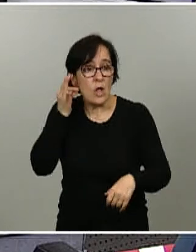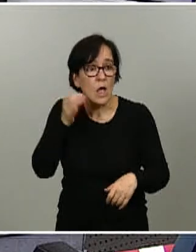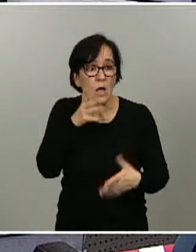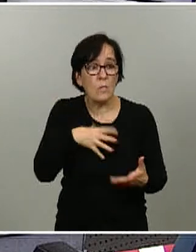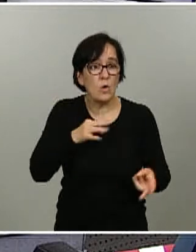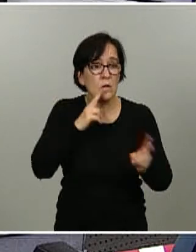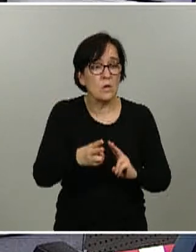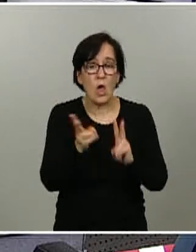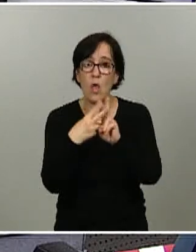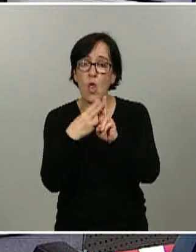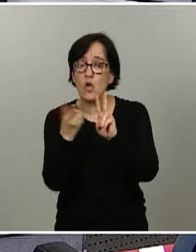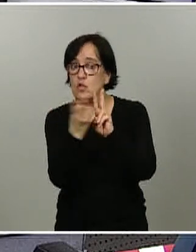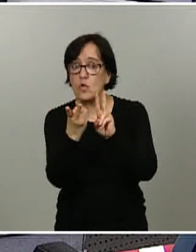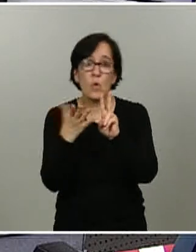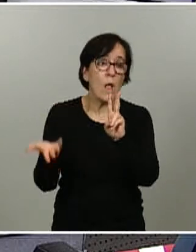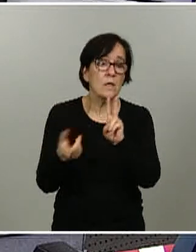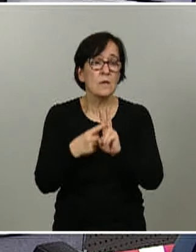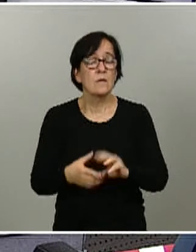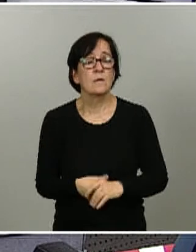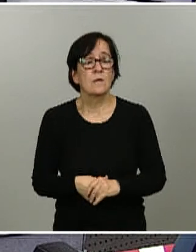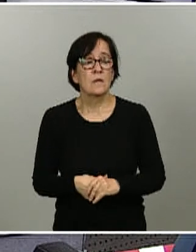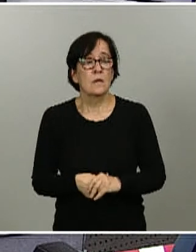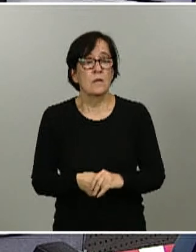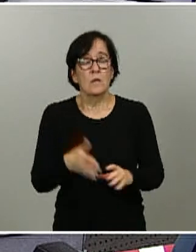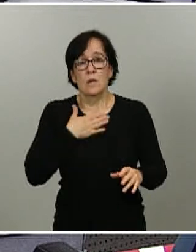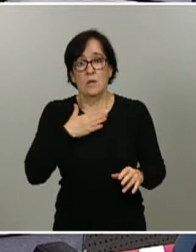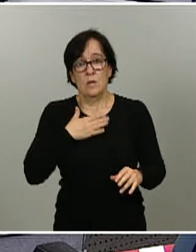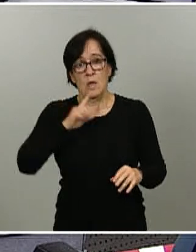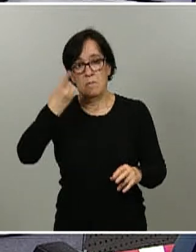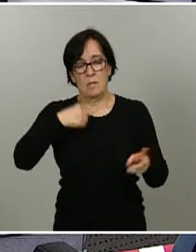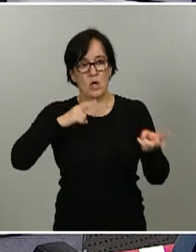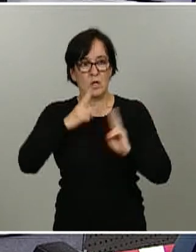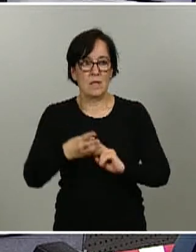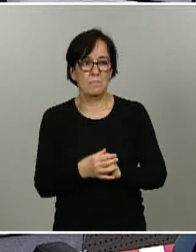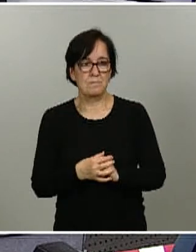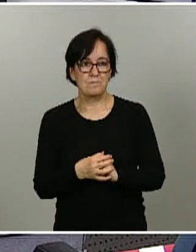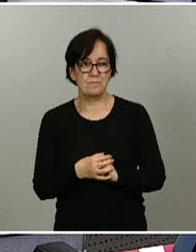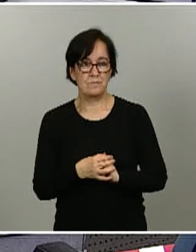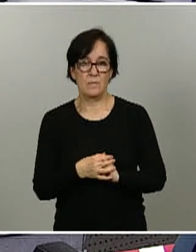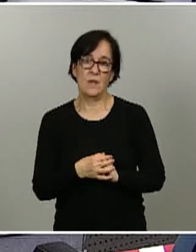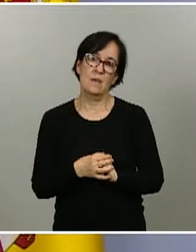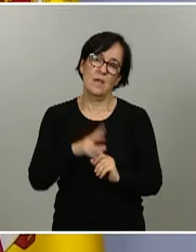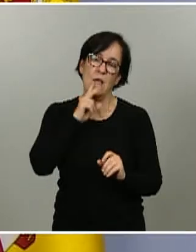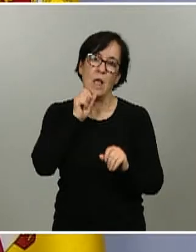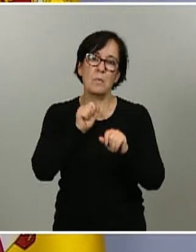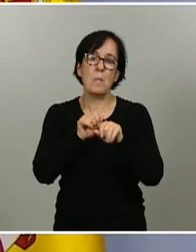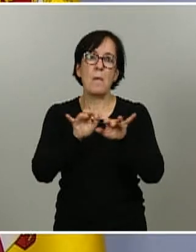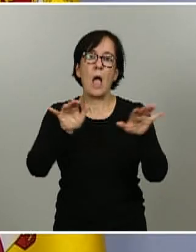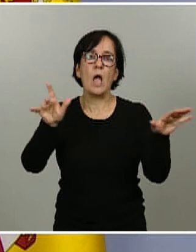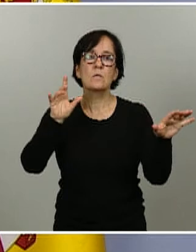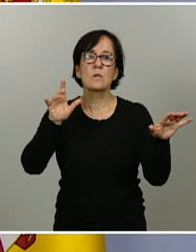Pollan Sí yo voy a dar una primera respuesta pero al hablar de extrapolación a nivel poblacional